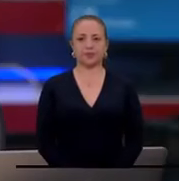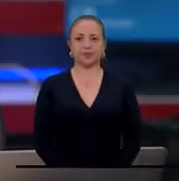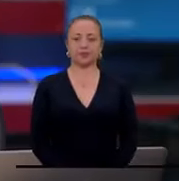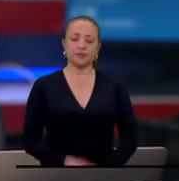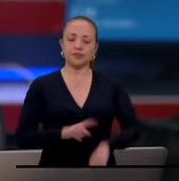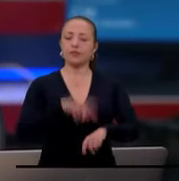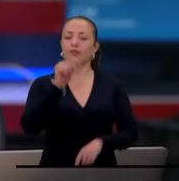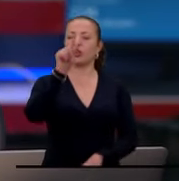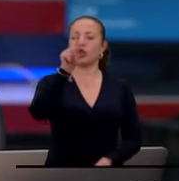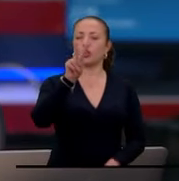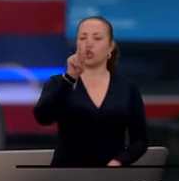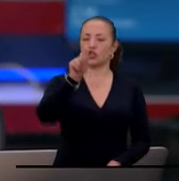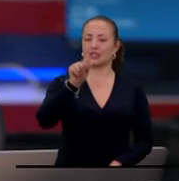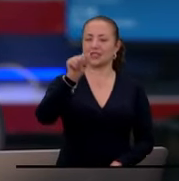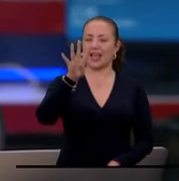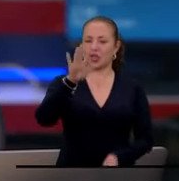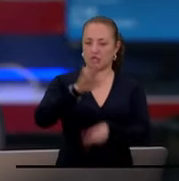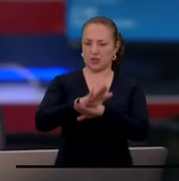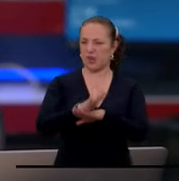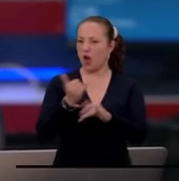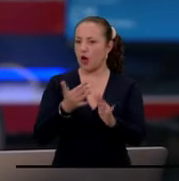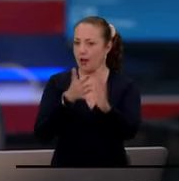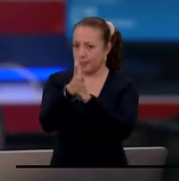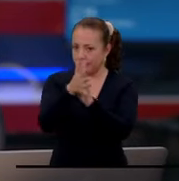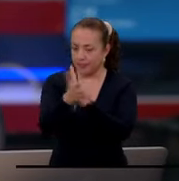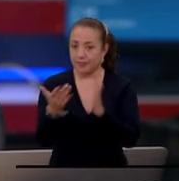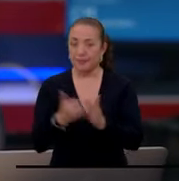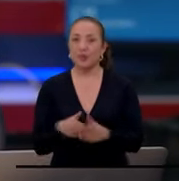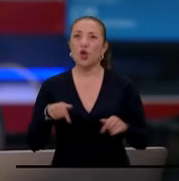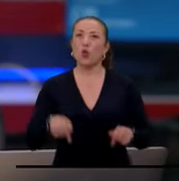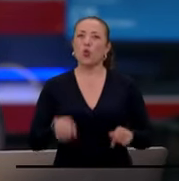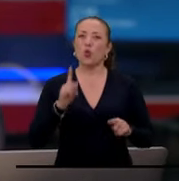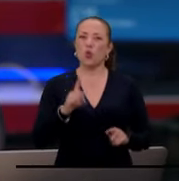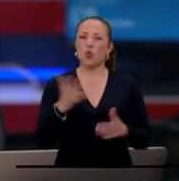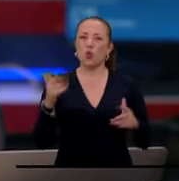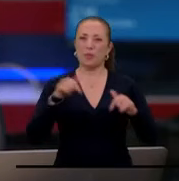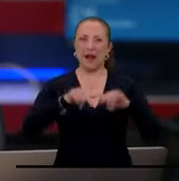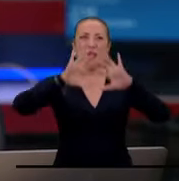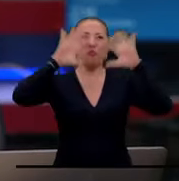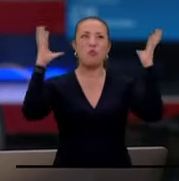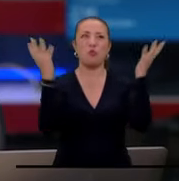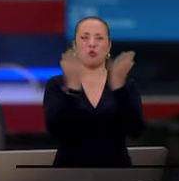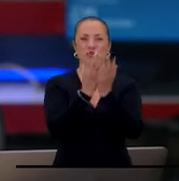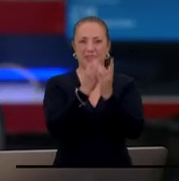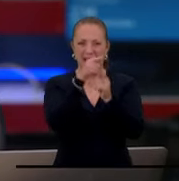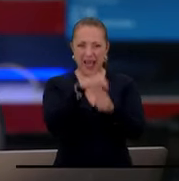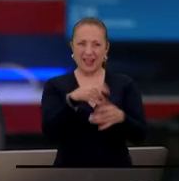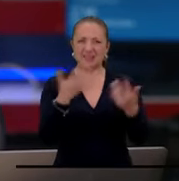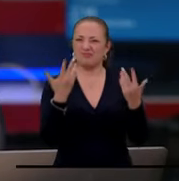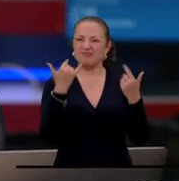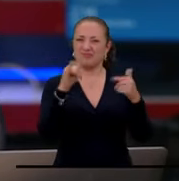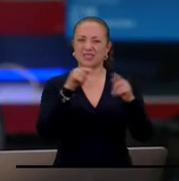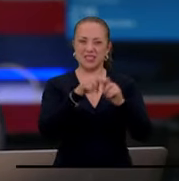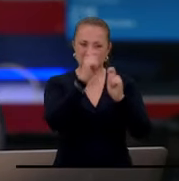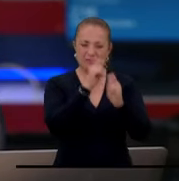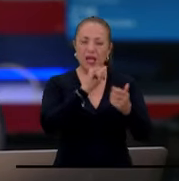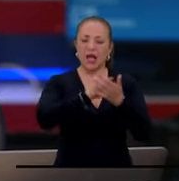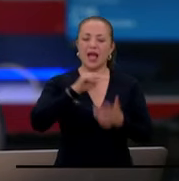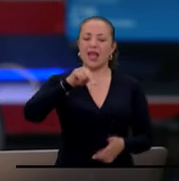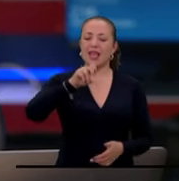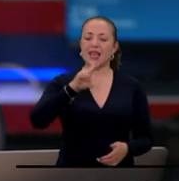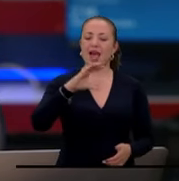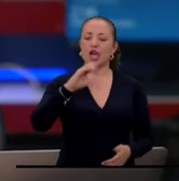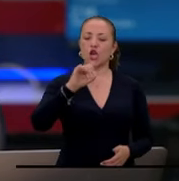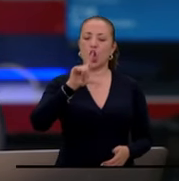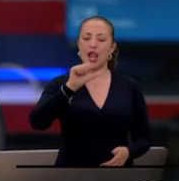2.14 de la tarde, hasta ahora les contamos que con motivo del Día Mundial de la Narcolepsia nos unimos al llamado de la Sociedad Latinoamericana del Sueño